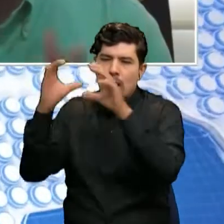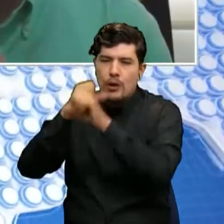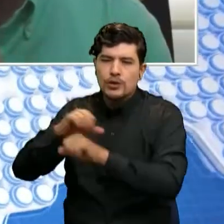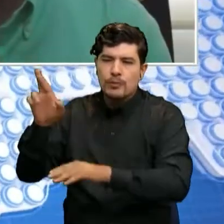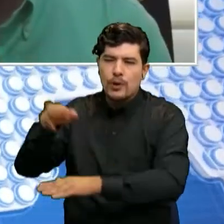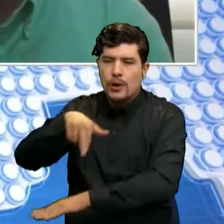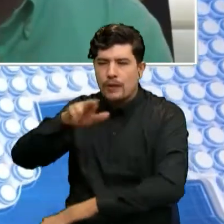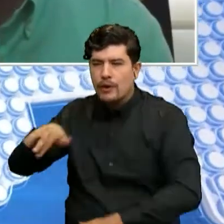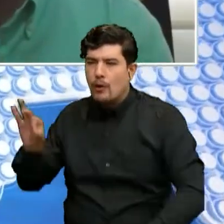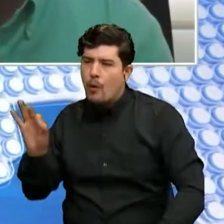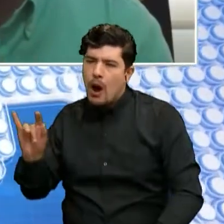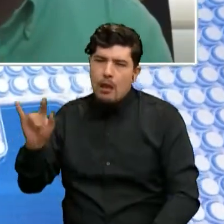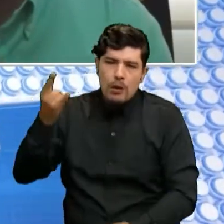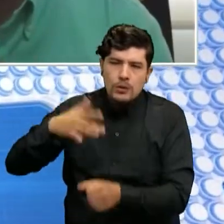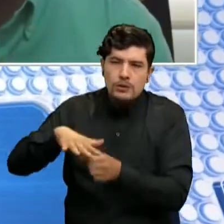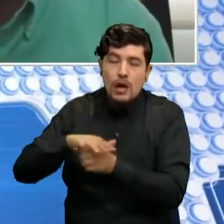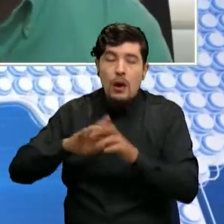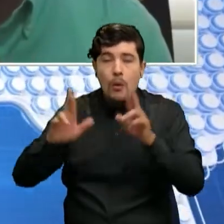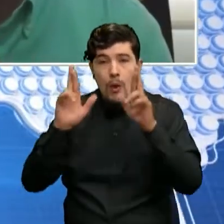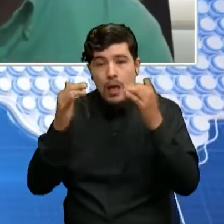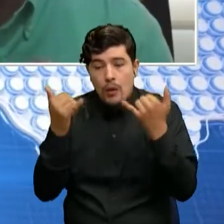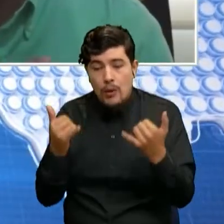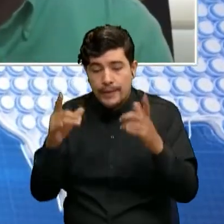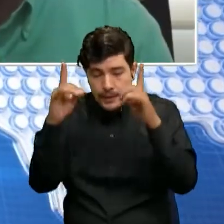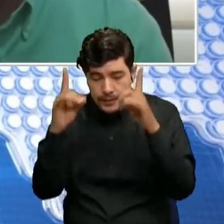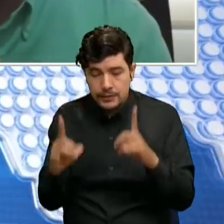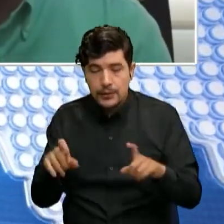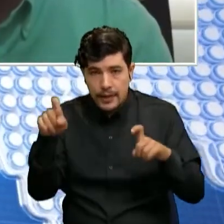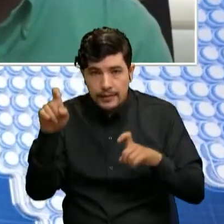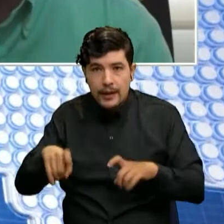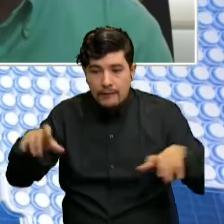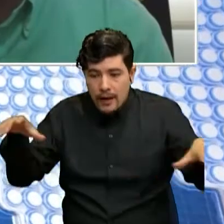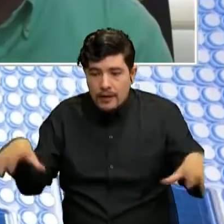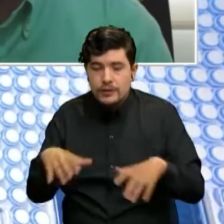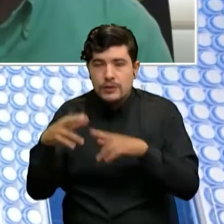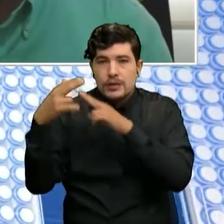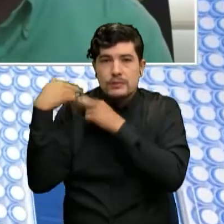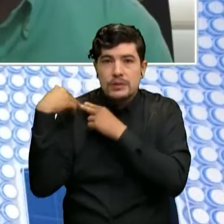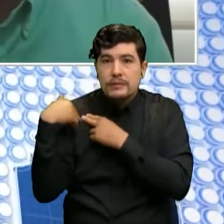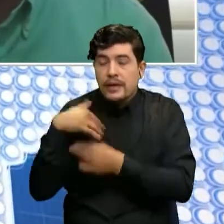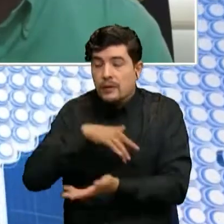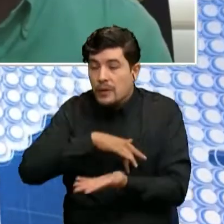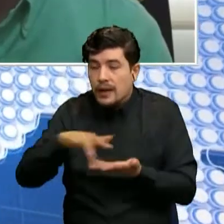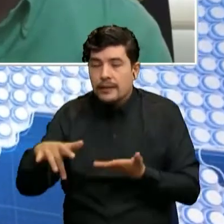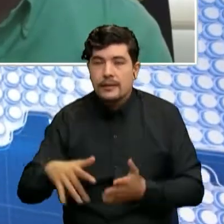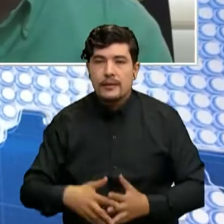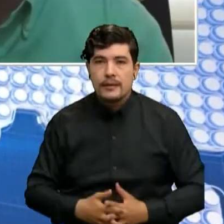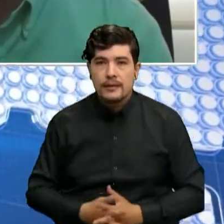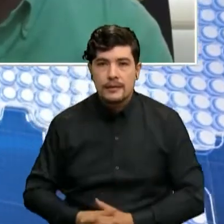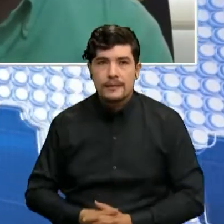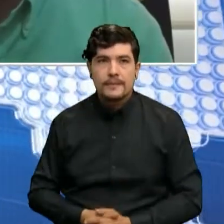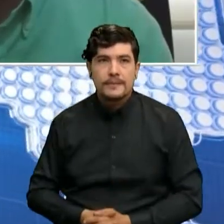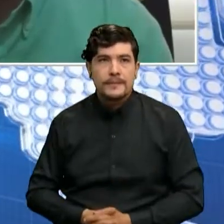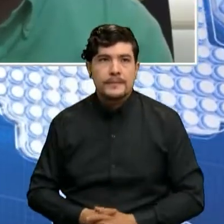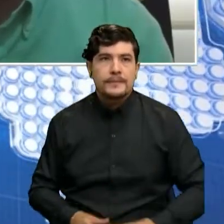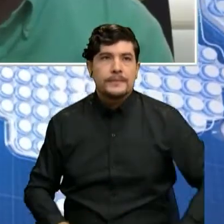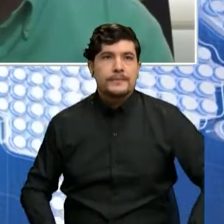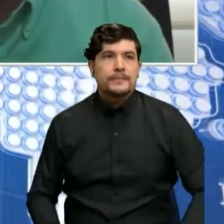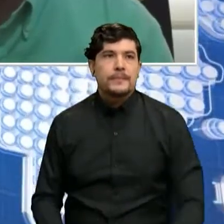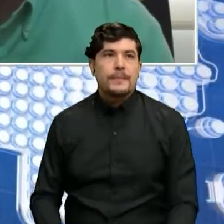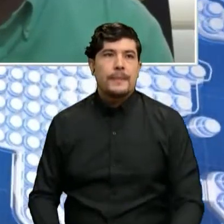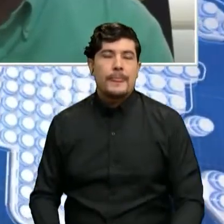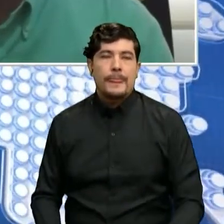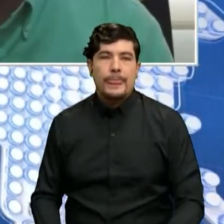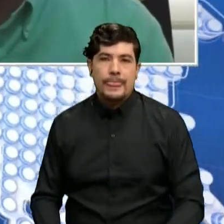situación, pero que esperamos hoy tomar decisiones porque hay que actuar con responsabilidad y con urgencia frente a esta difícil situación que vive el